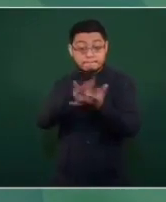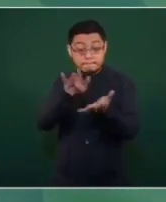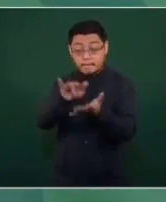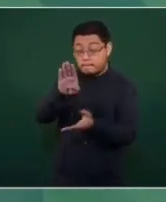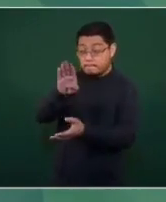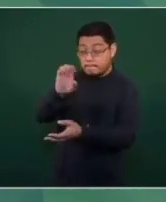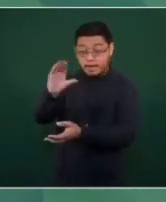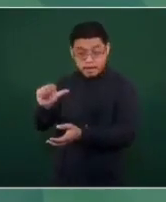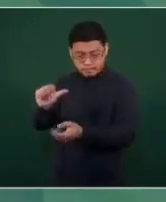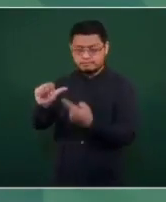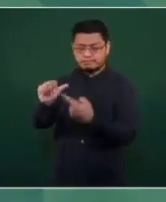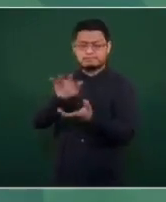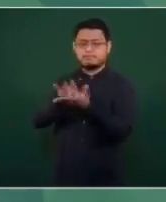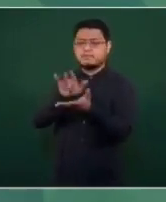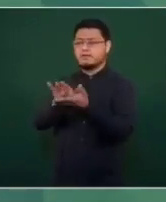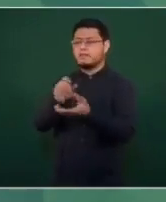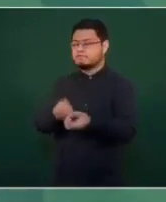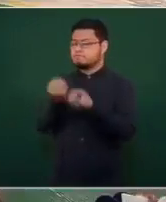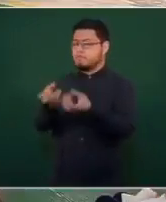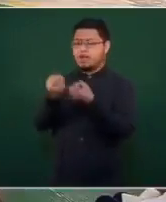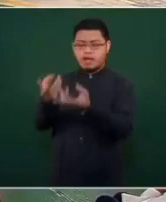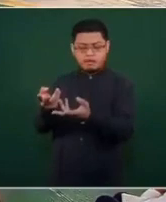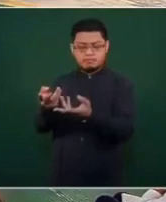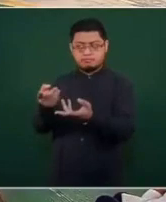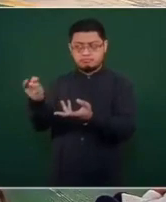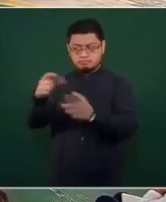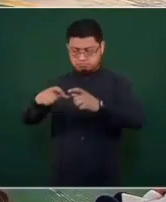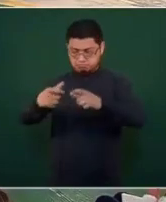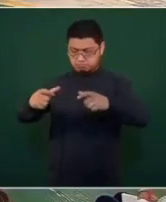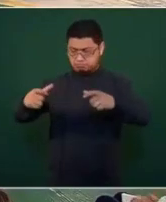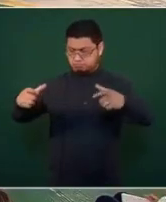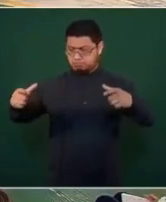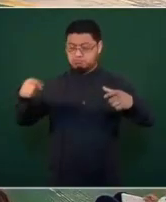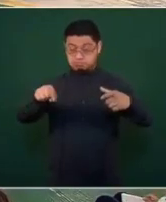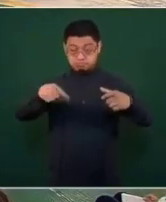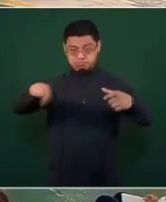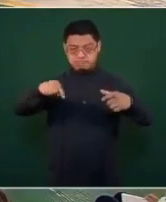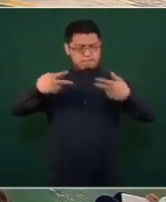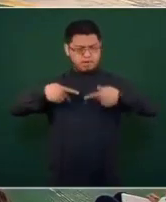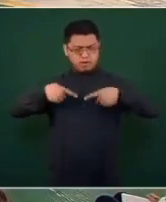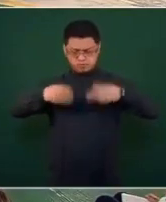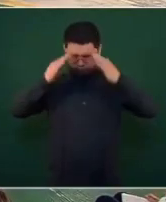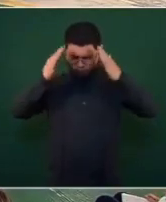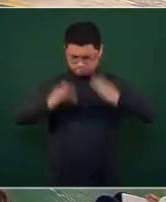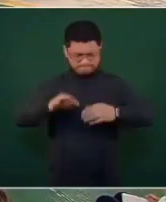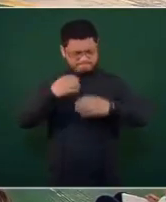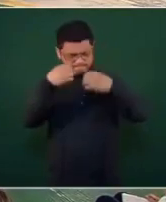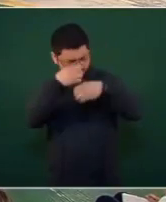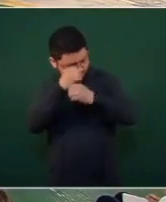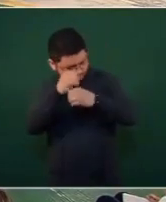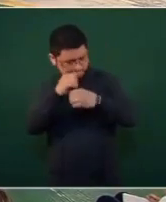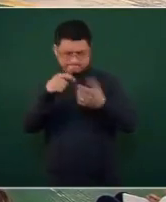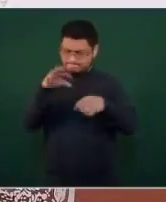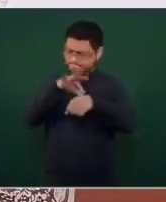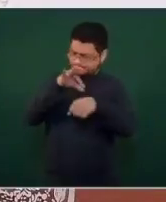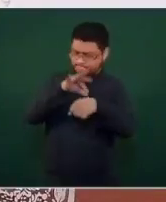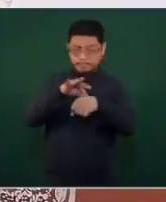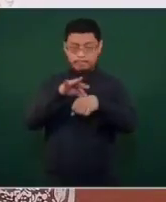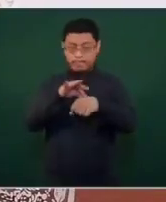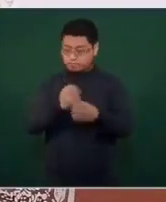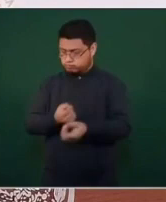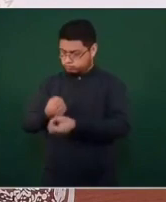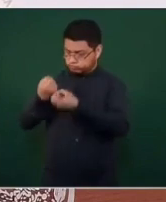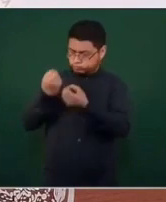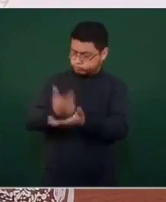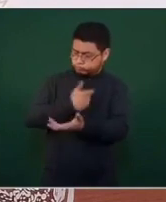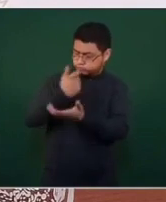especialistas porque no tenemos los médicos que se necesitan ni los especialistas que necesita del país por esa política